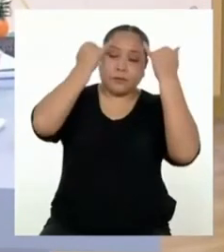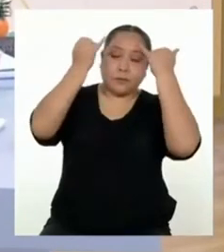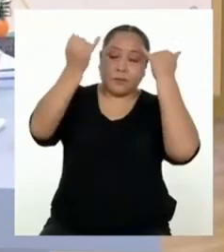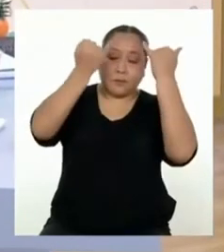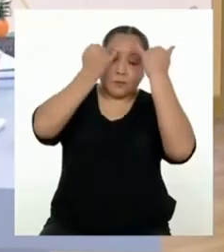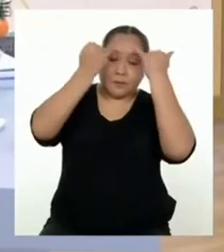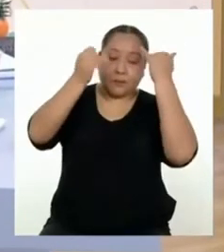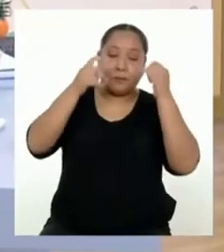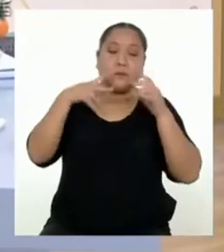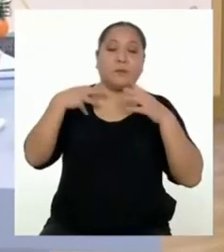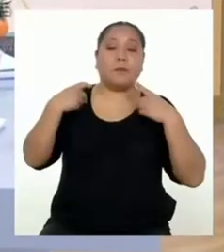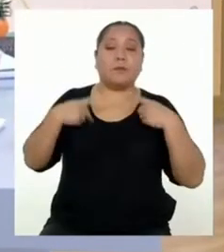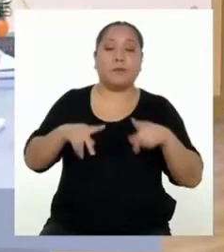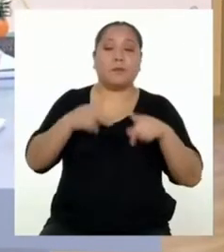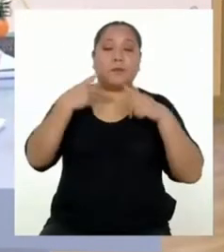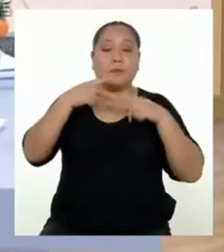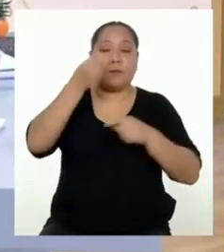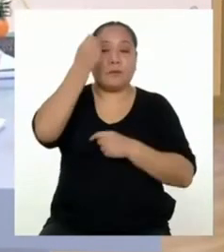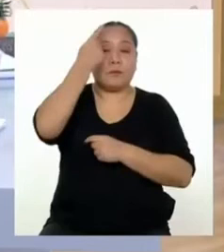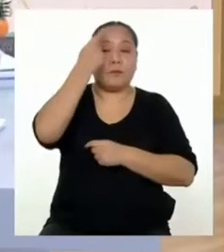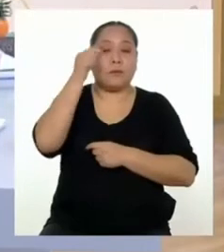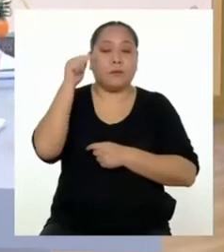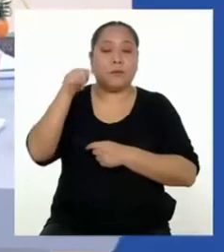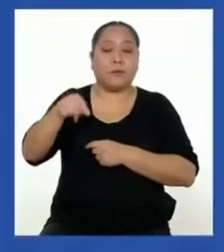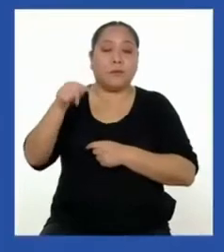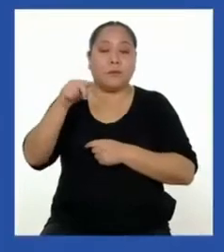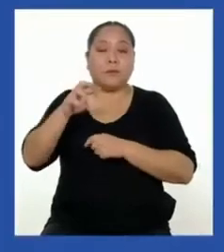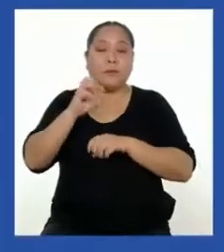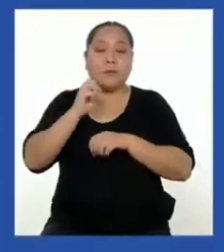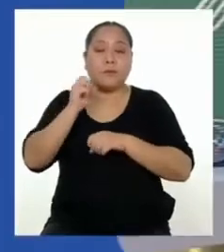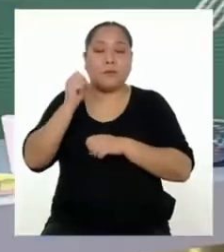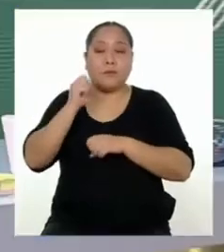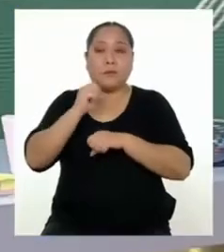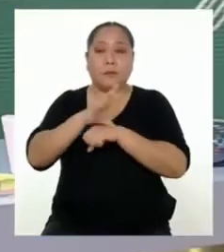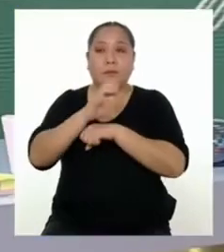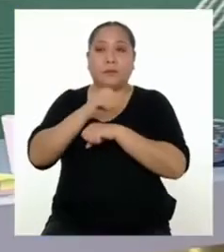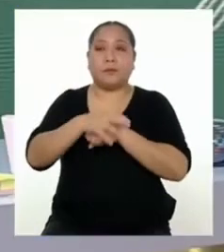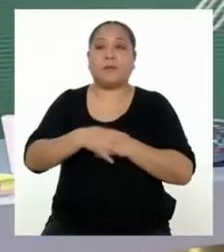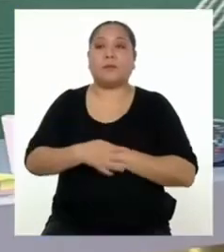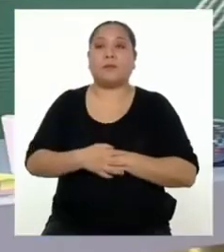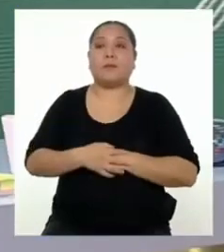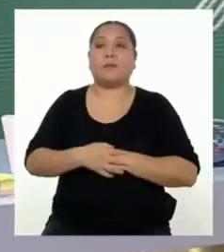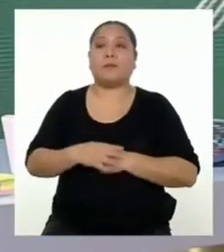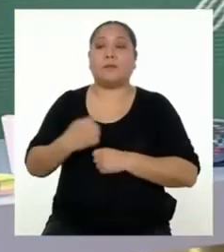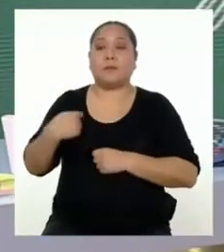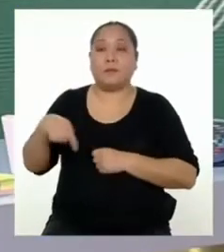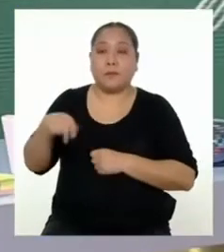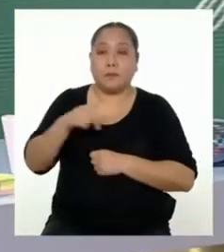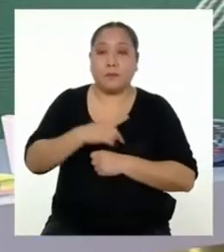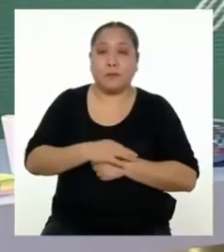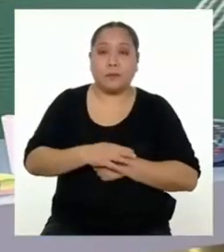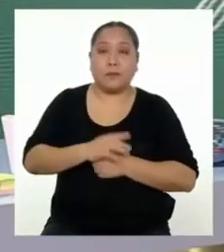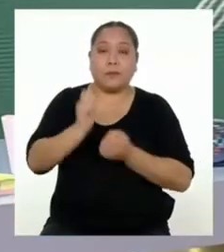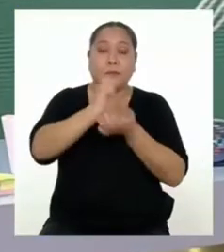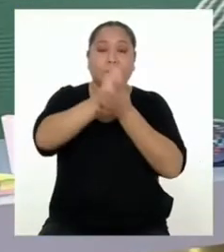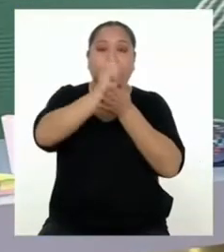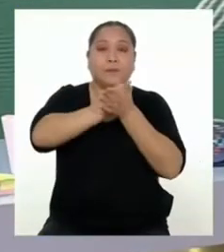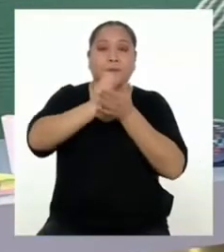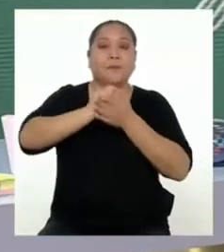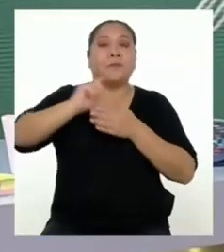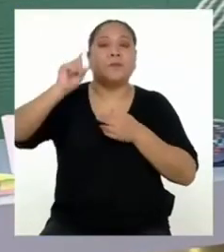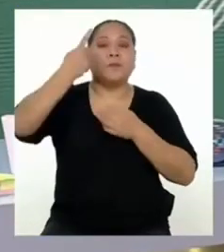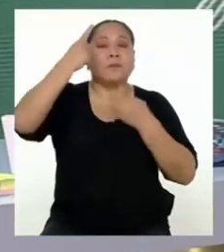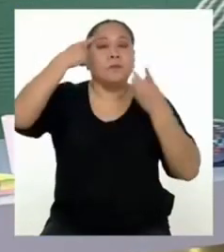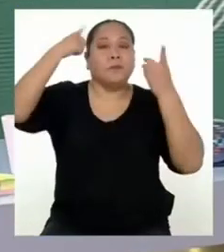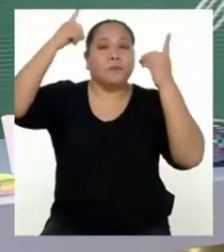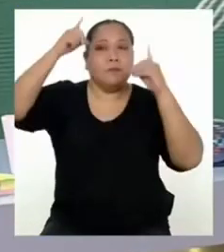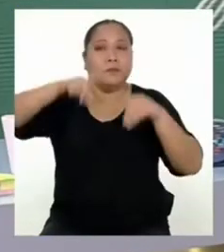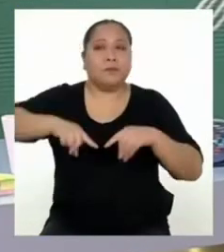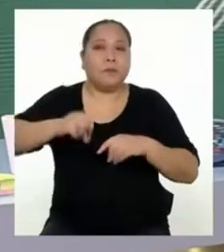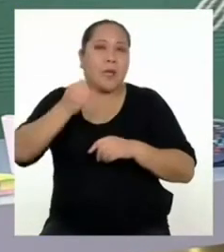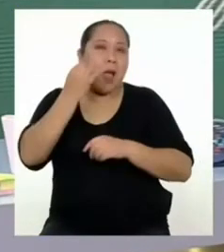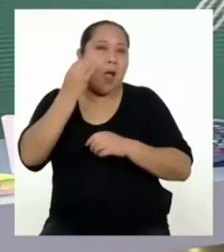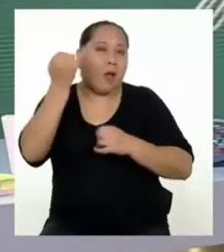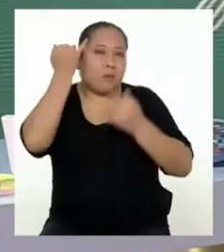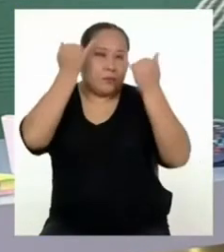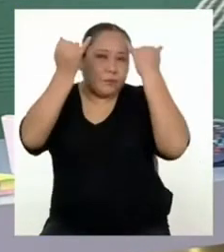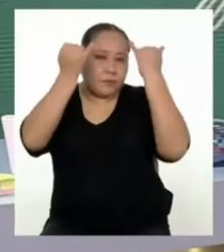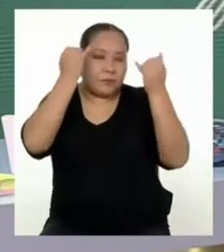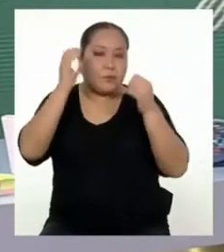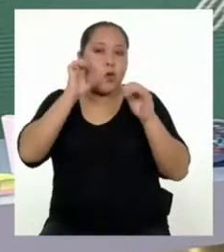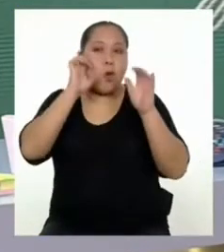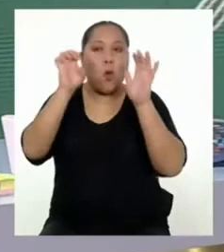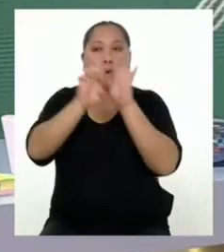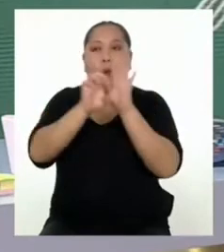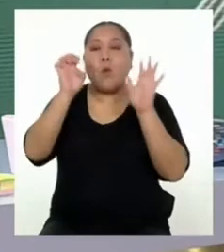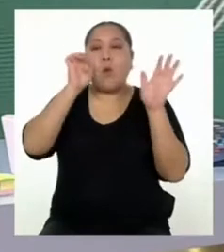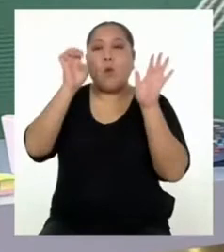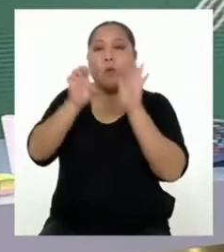complementan o permiten comprender dicha recomendación. En nuestro caso, escribiremos primero el acuerdo y algunas ideas